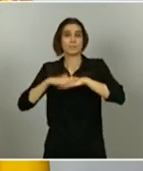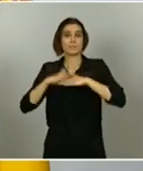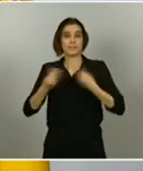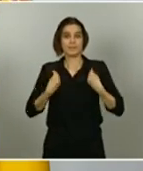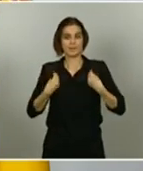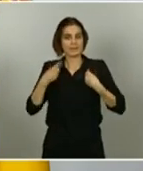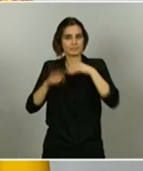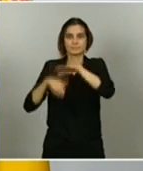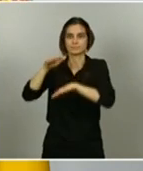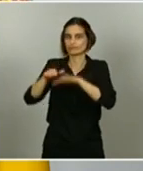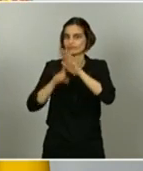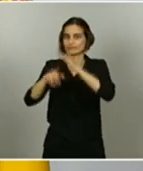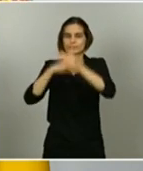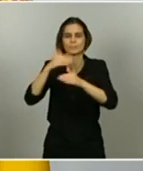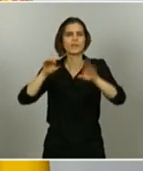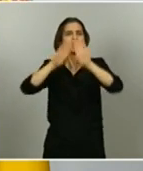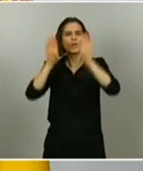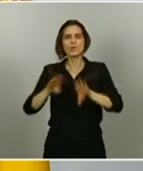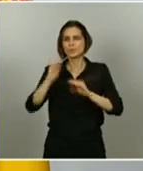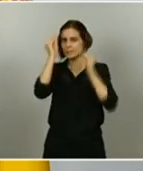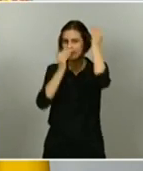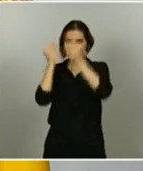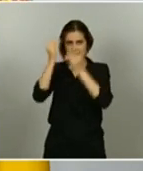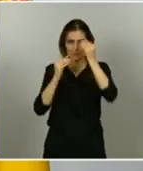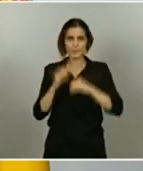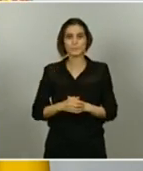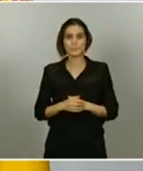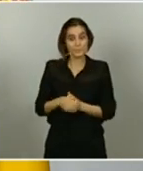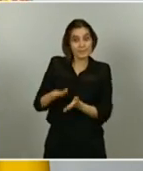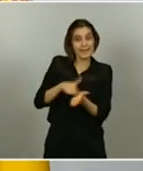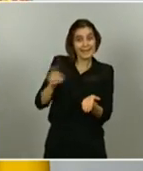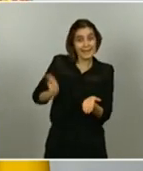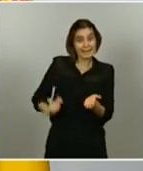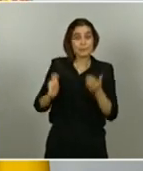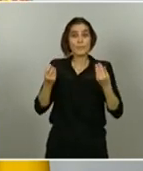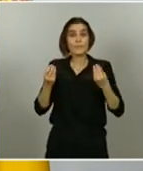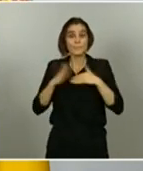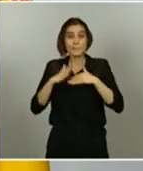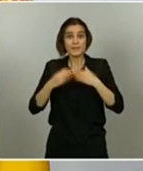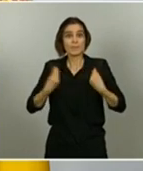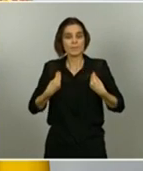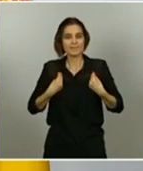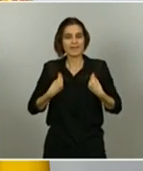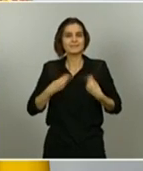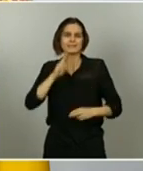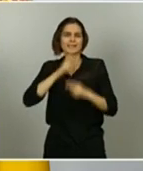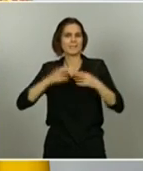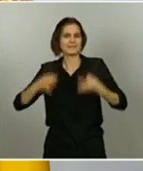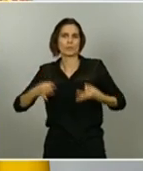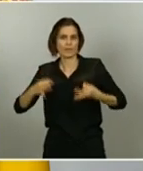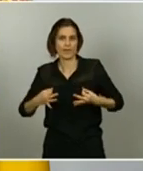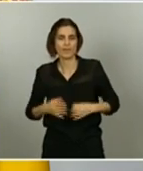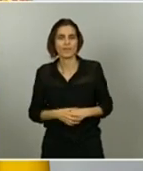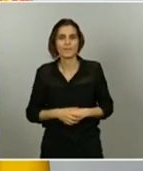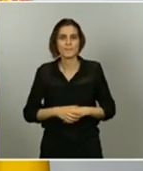Y ya la última reflexión. El ingreso mínimo vital es también una cuestión de seguridad. La seguridad de